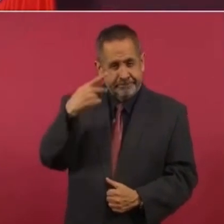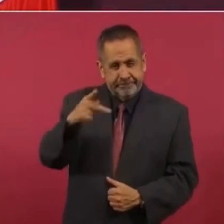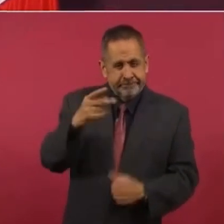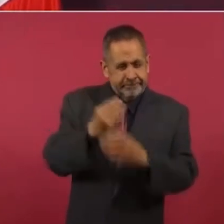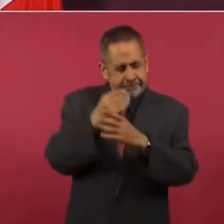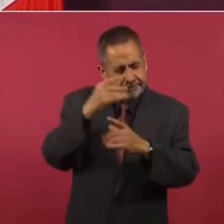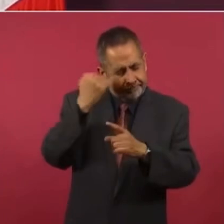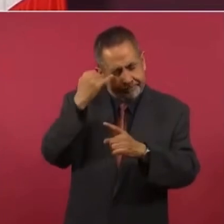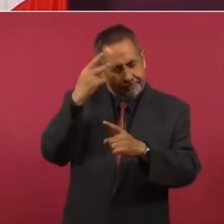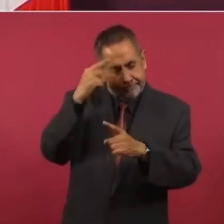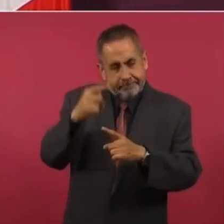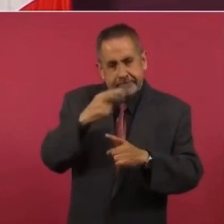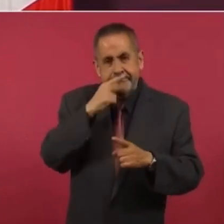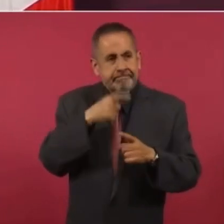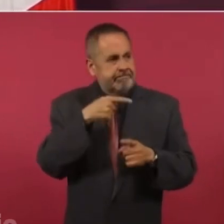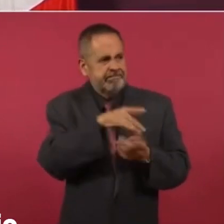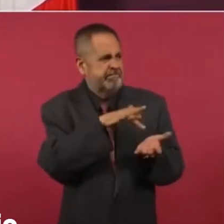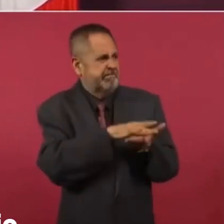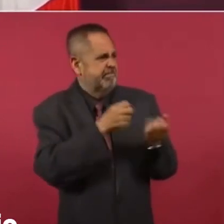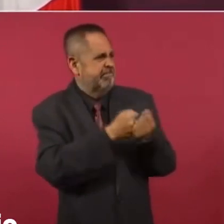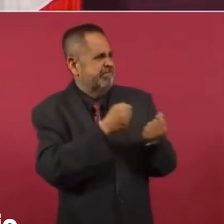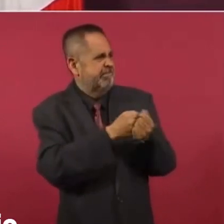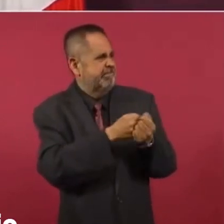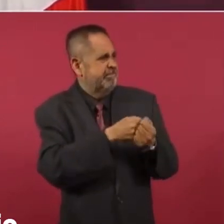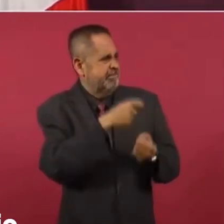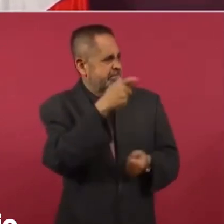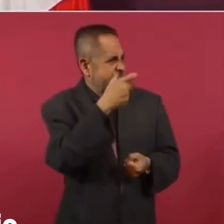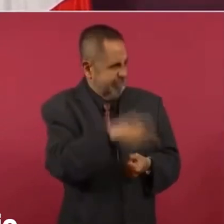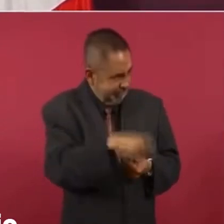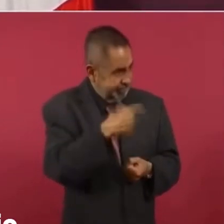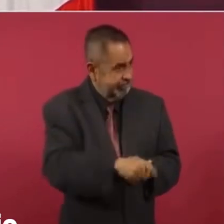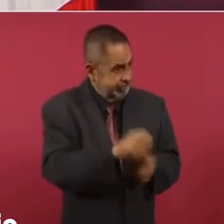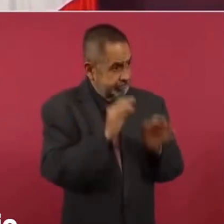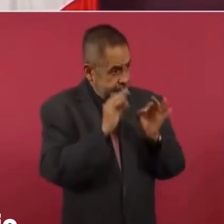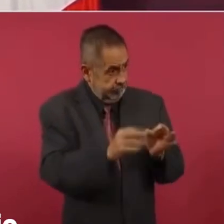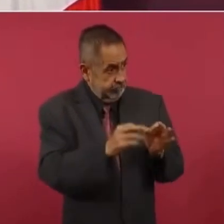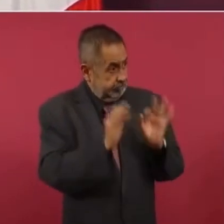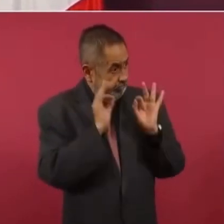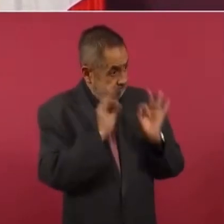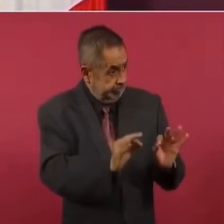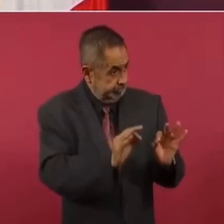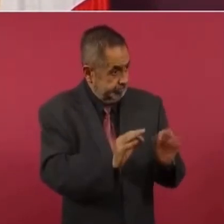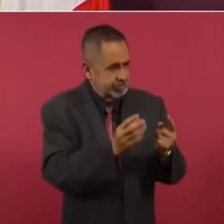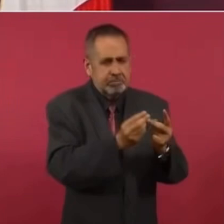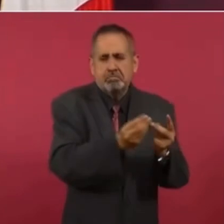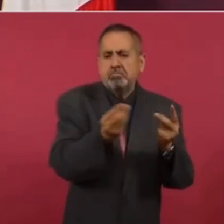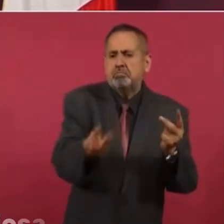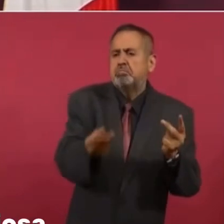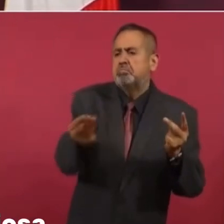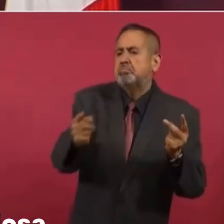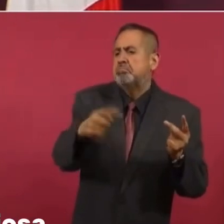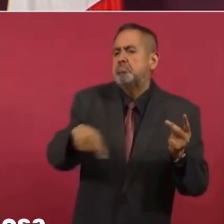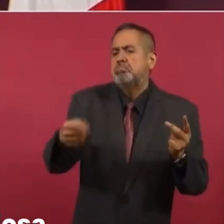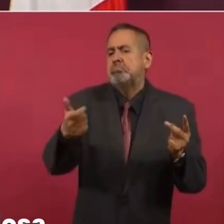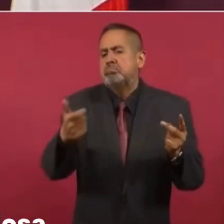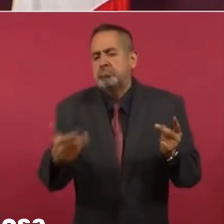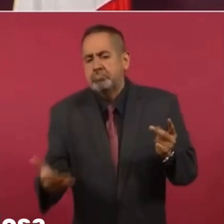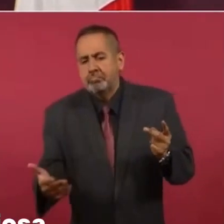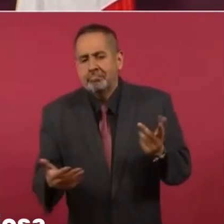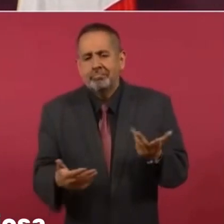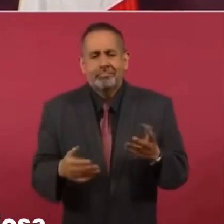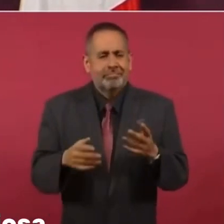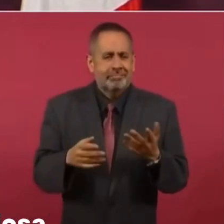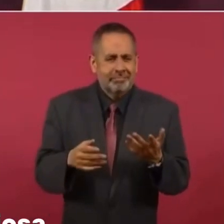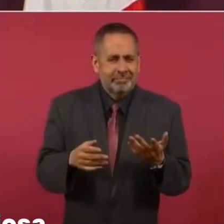la concepción. Si le va bien al de arriba, le va bien al de abajo, como si la riqueza fuese